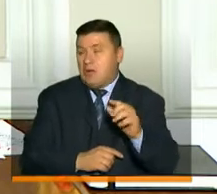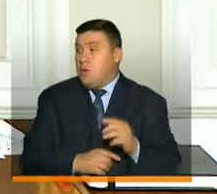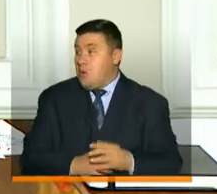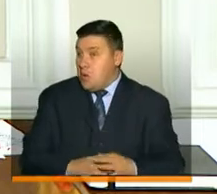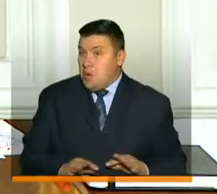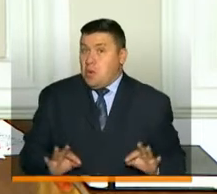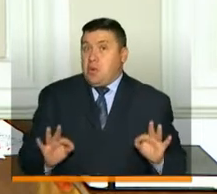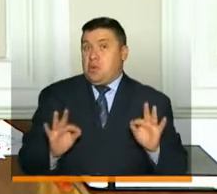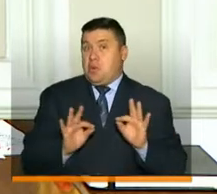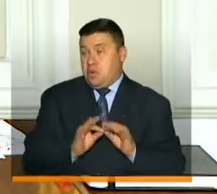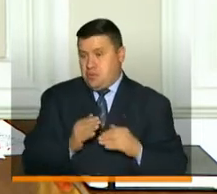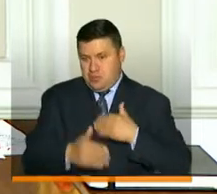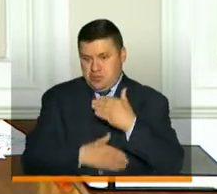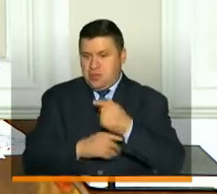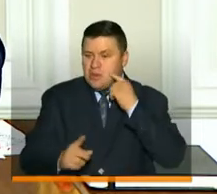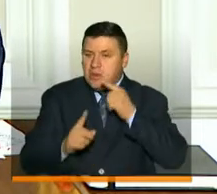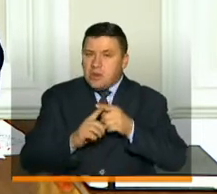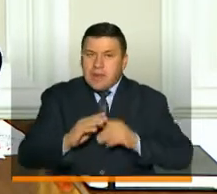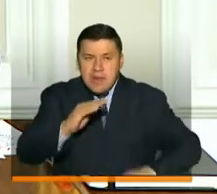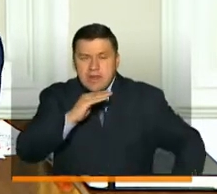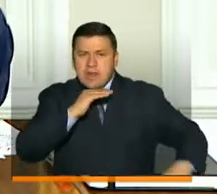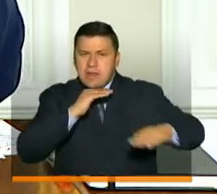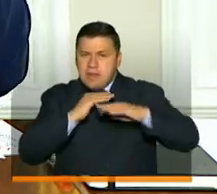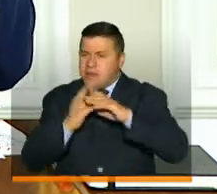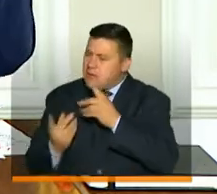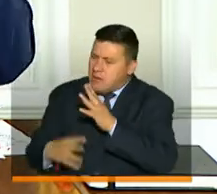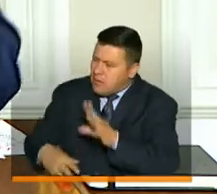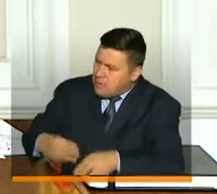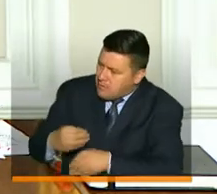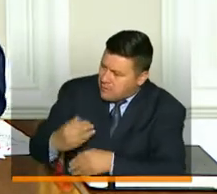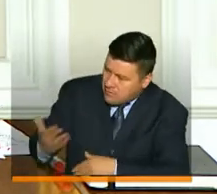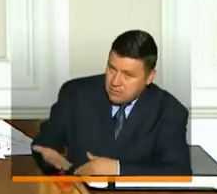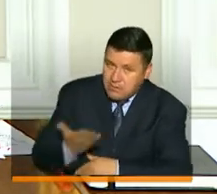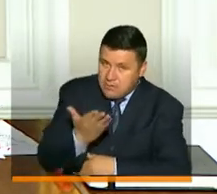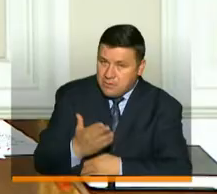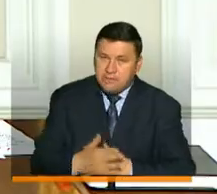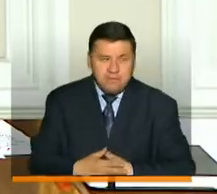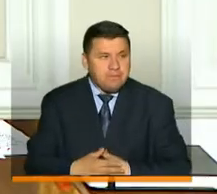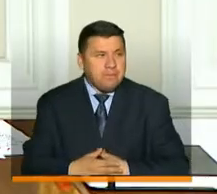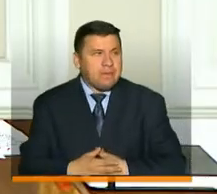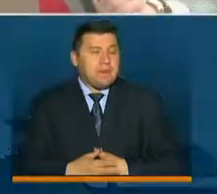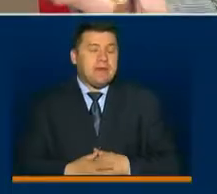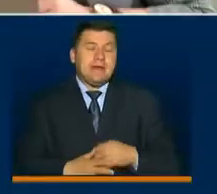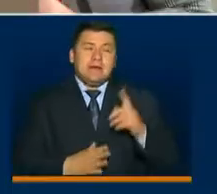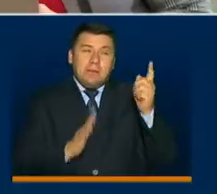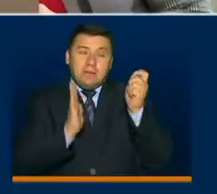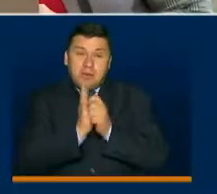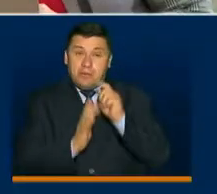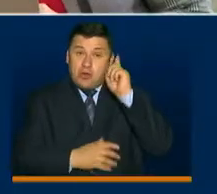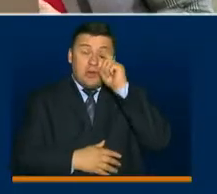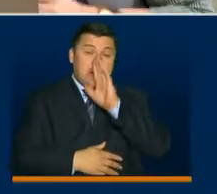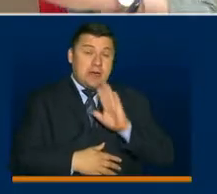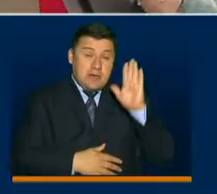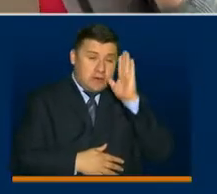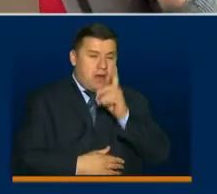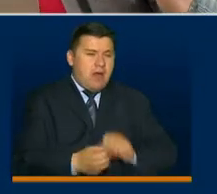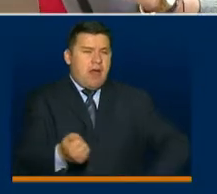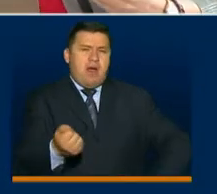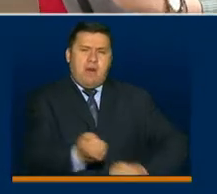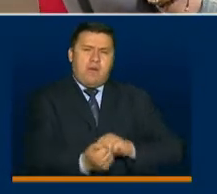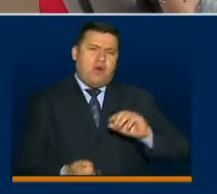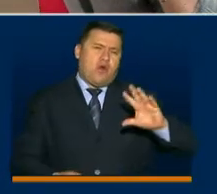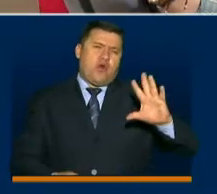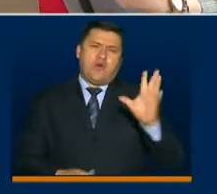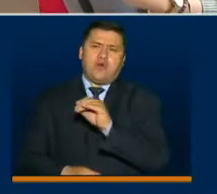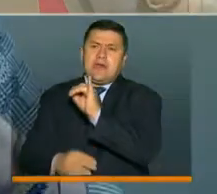importante en términos de equidad. ¿Usted qué más quisiera agregarle a eso? Puntualizaría. El gobierno nacional entregó apoyos a